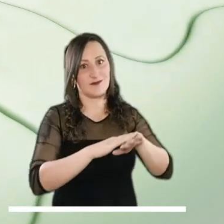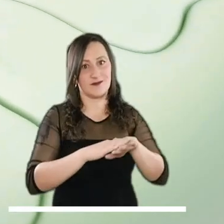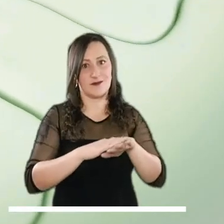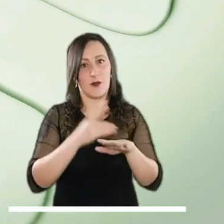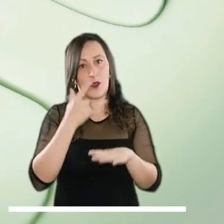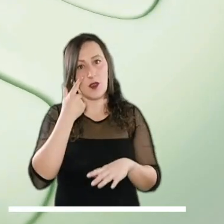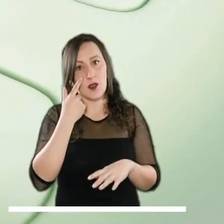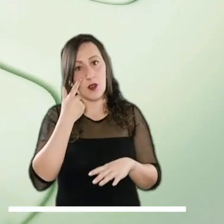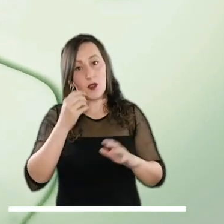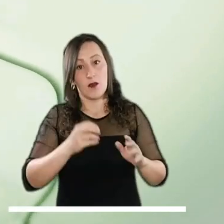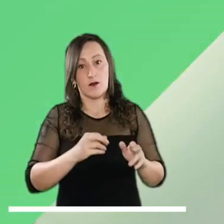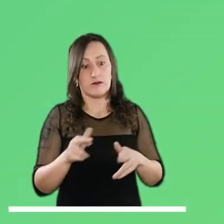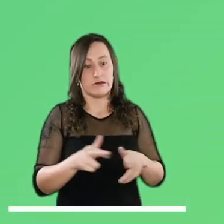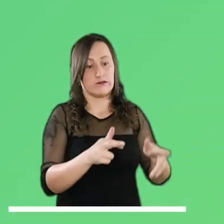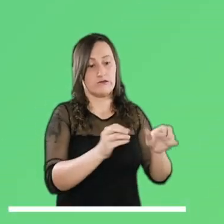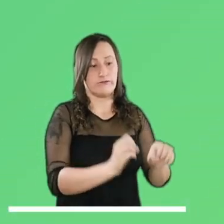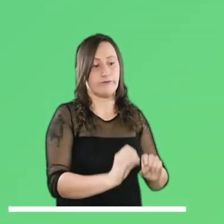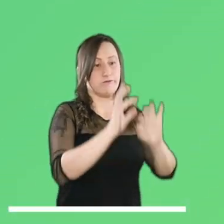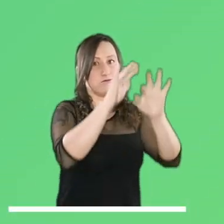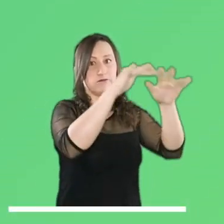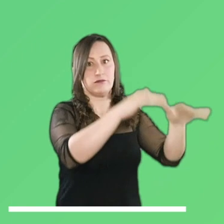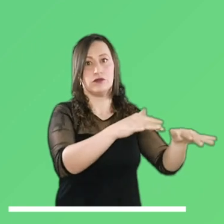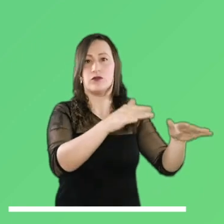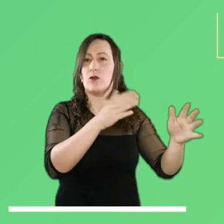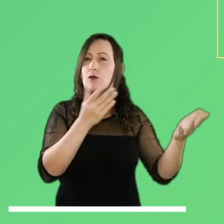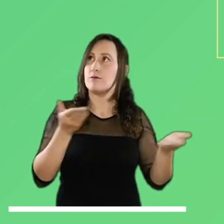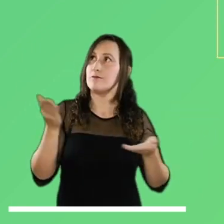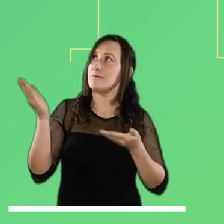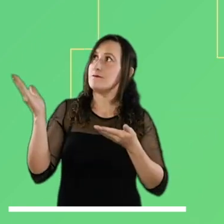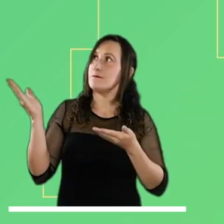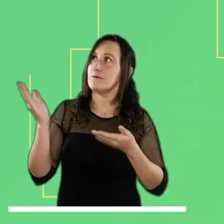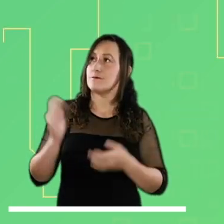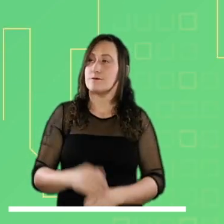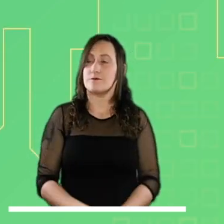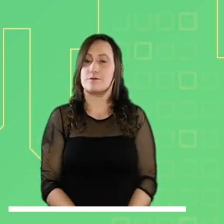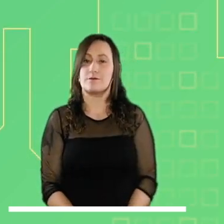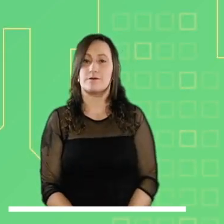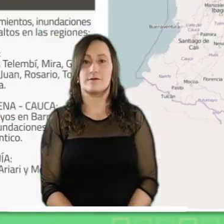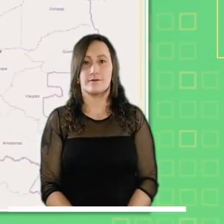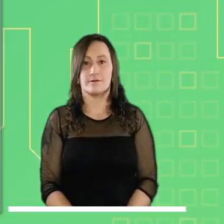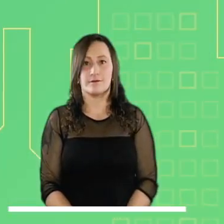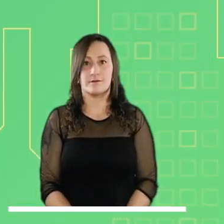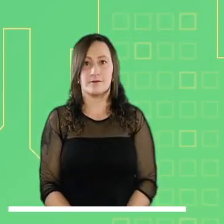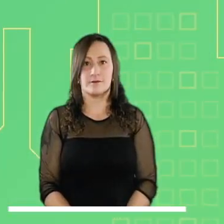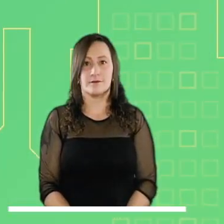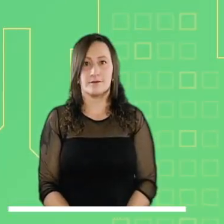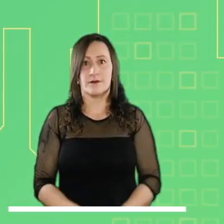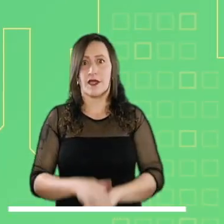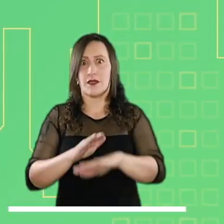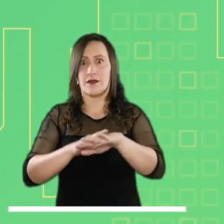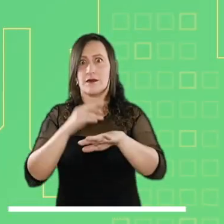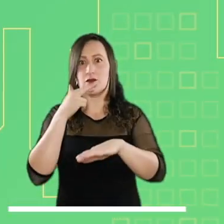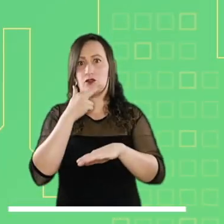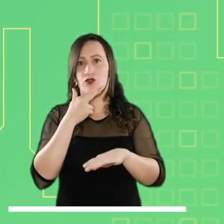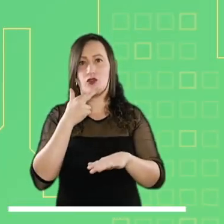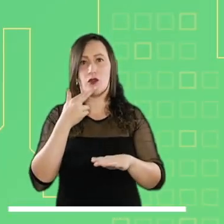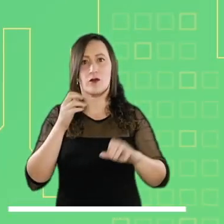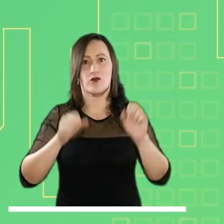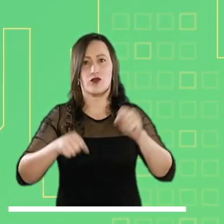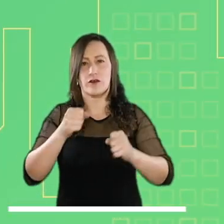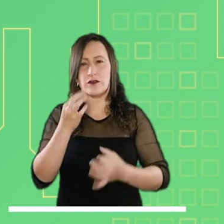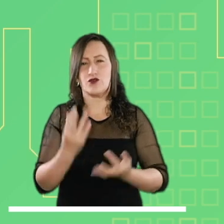Veamos ahora las alertas que se encuentran activas. Atención a los posibles desbordamientos en los ríos Telenbí, Tola,